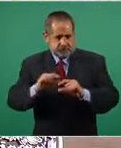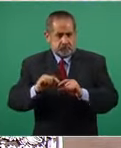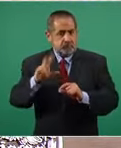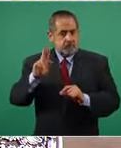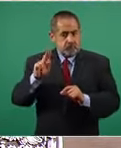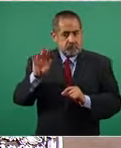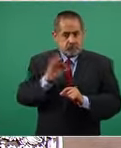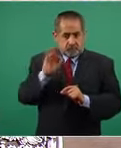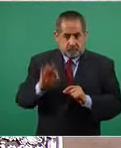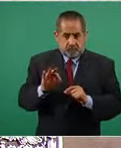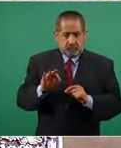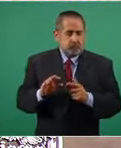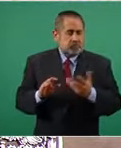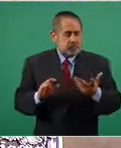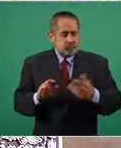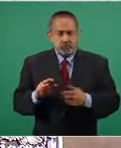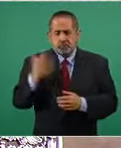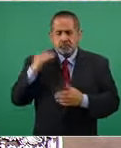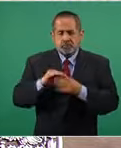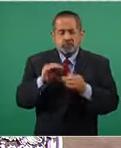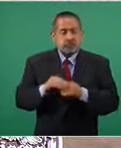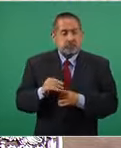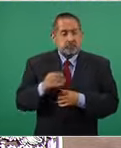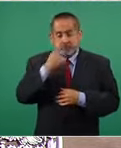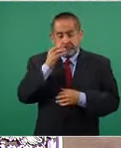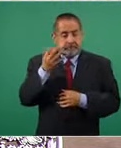como se ha dicho 10